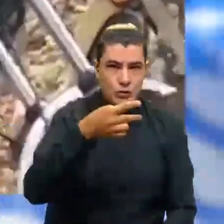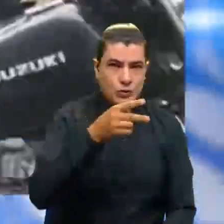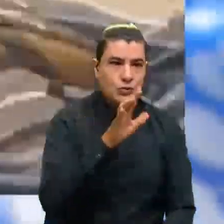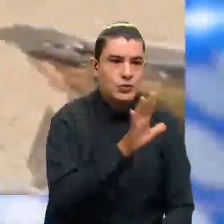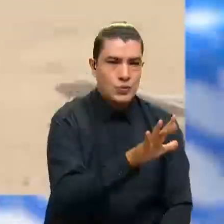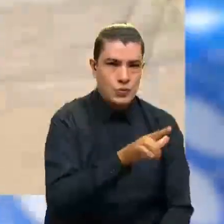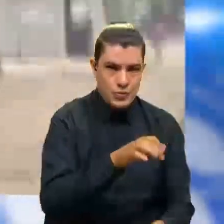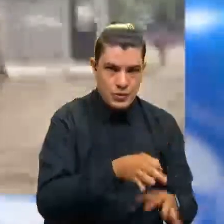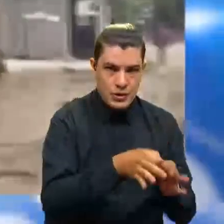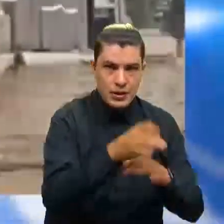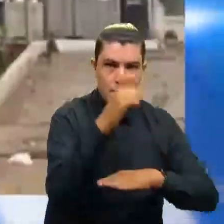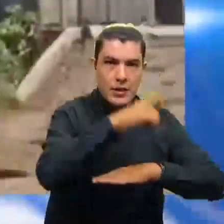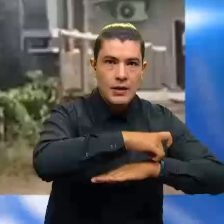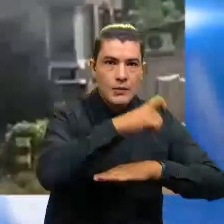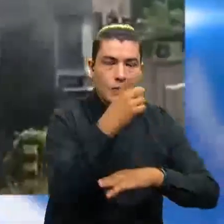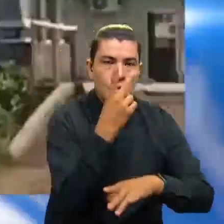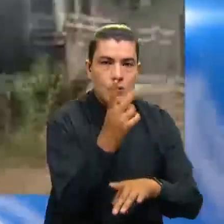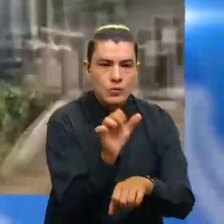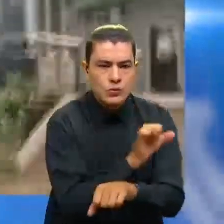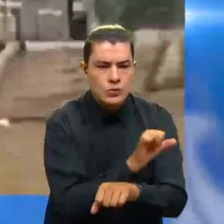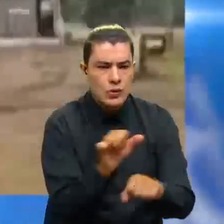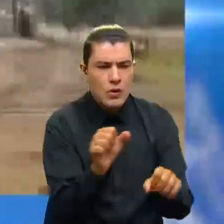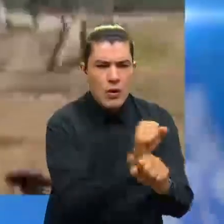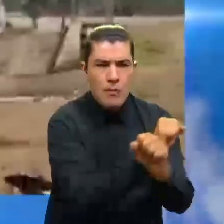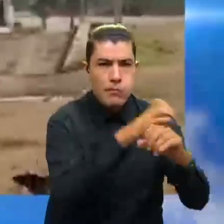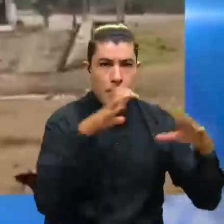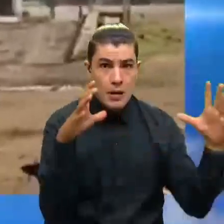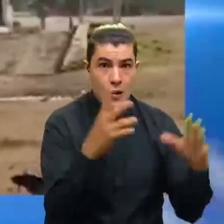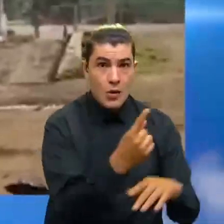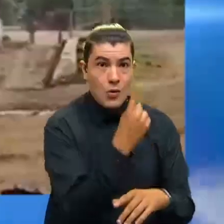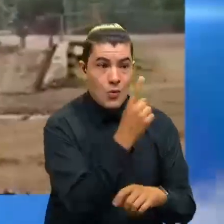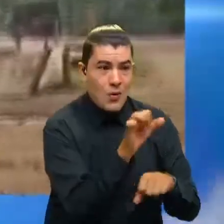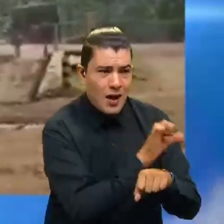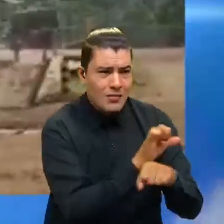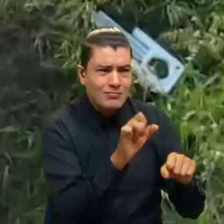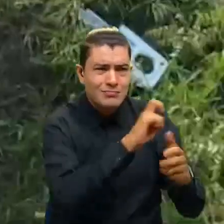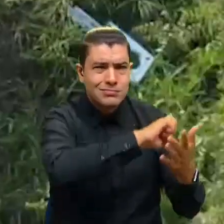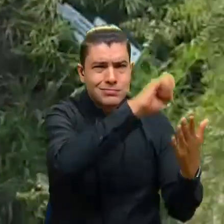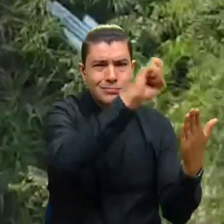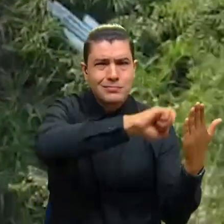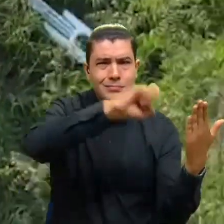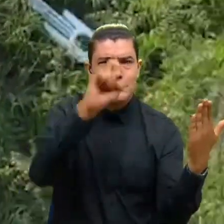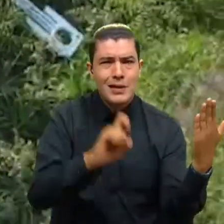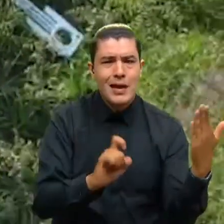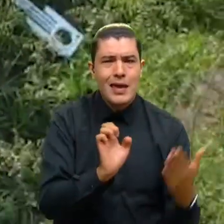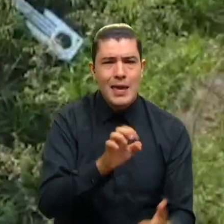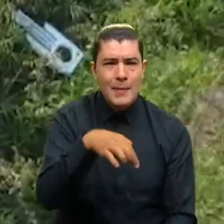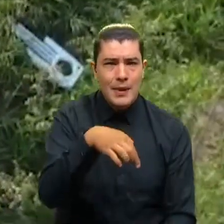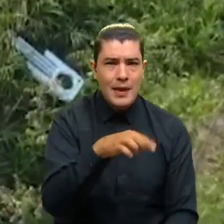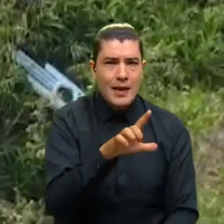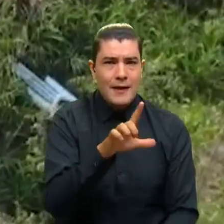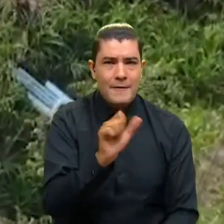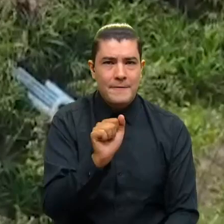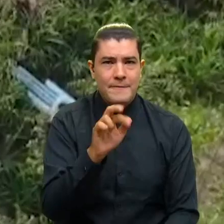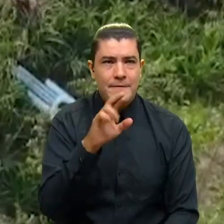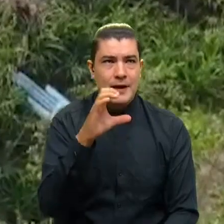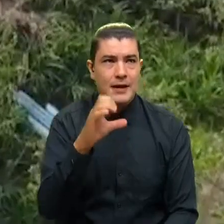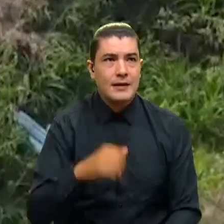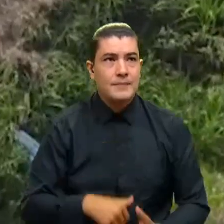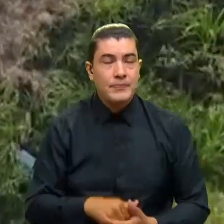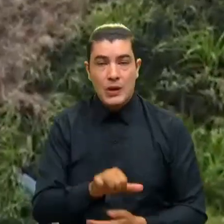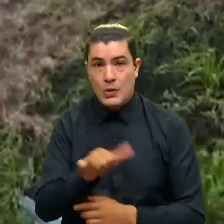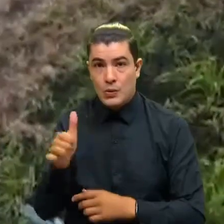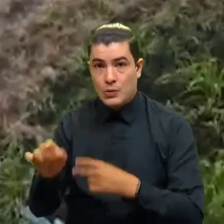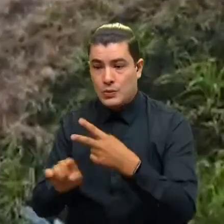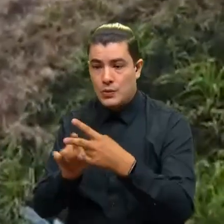que conduce al casco urbano del municipio con letreros de las FARC-EP. El otro automotor fue un vehículo tipo volqueta.